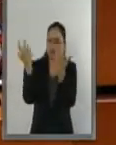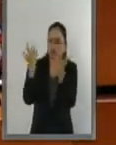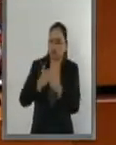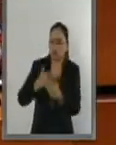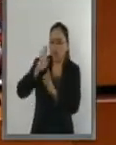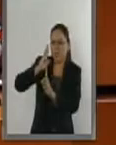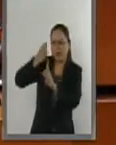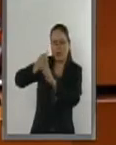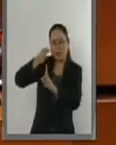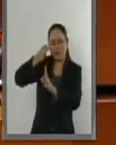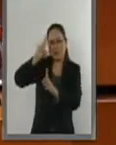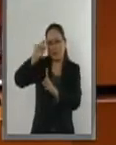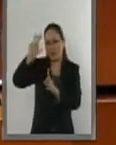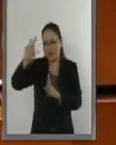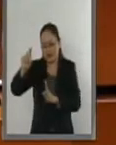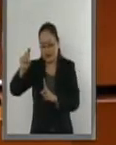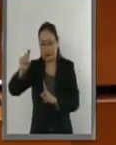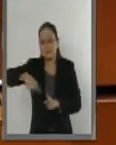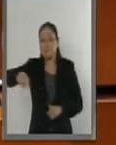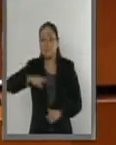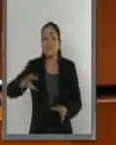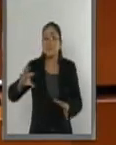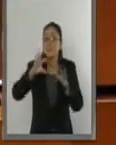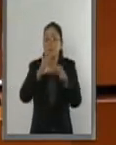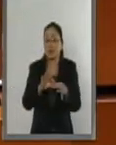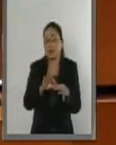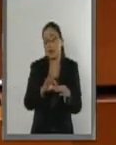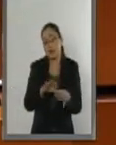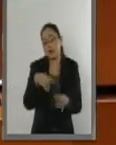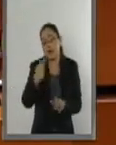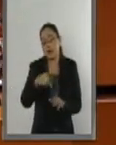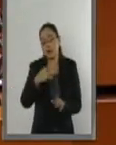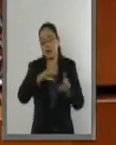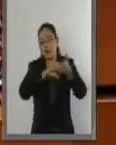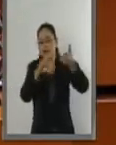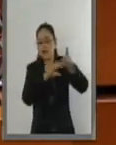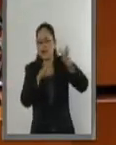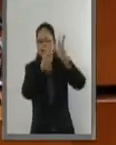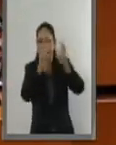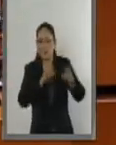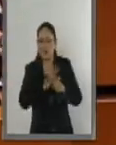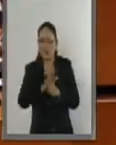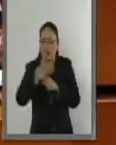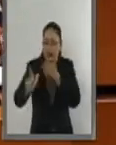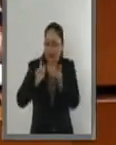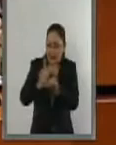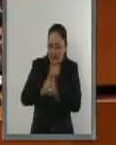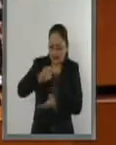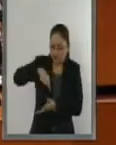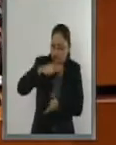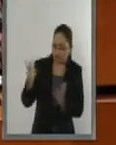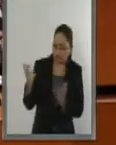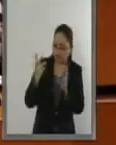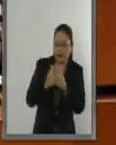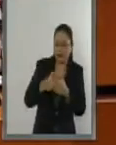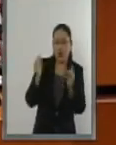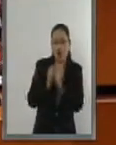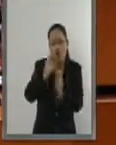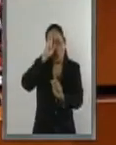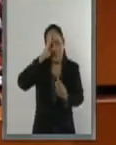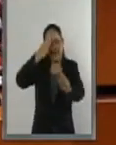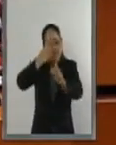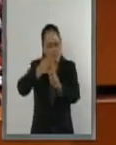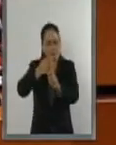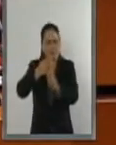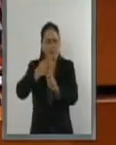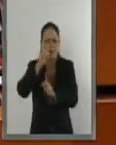la tarea que hace este país, especialmente en el apartado legislativo. Hoy la nueva